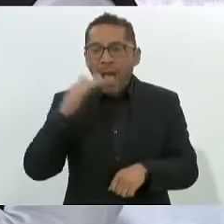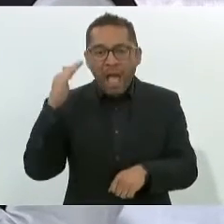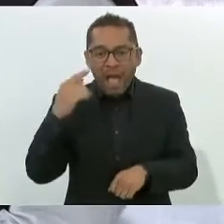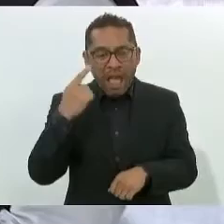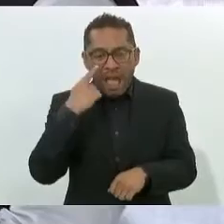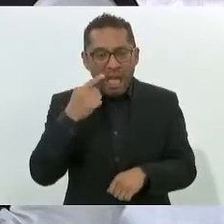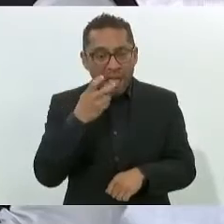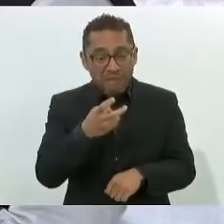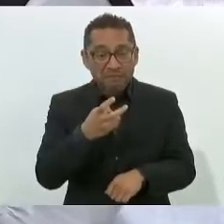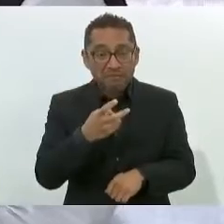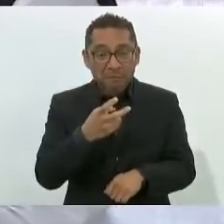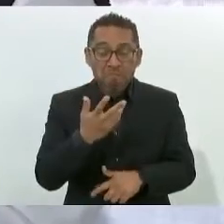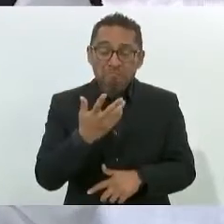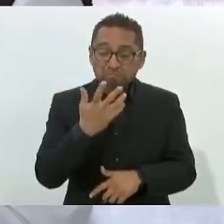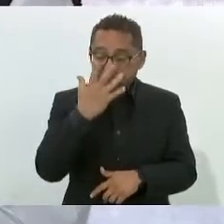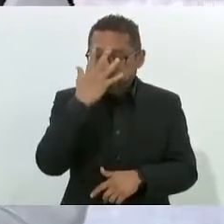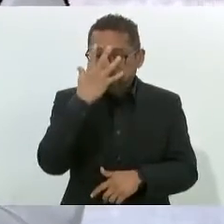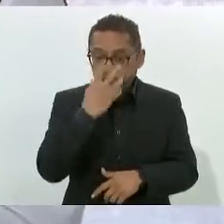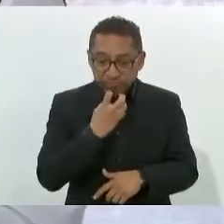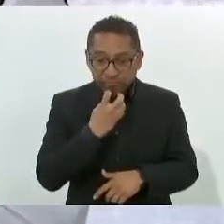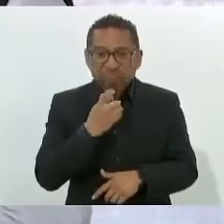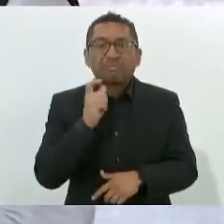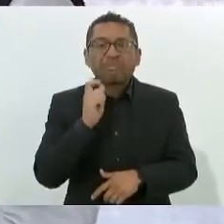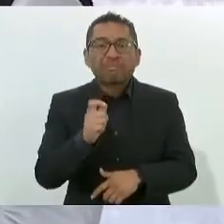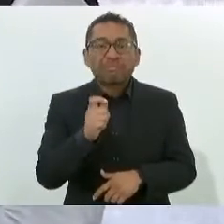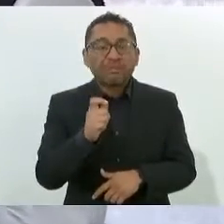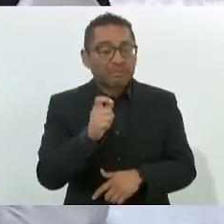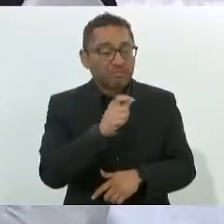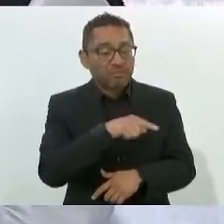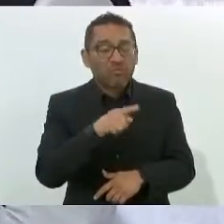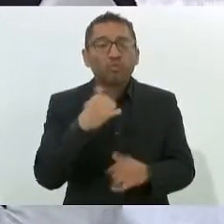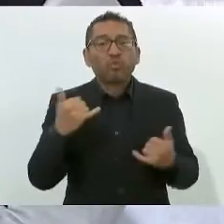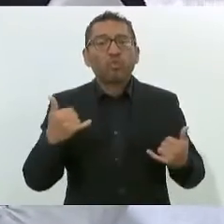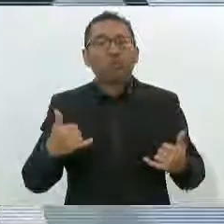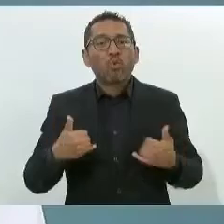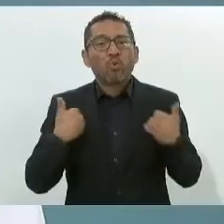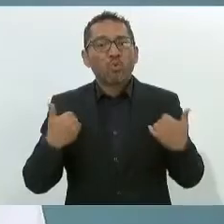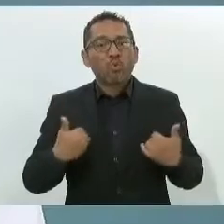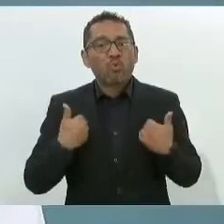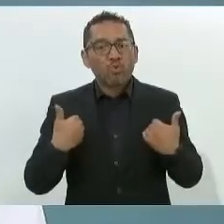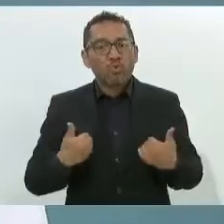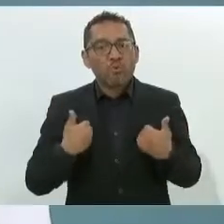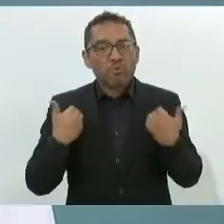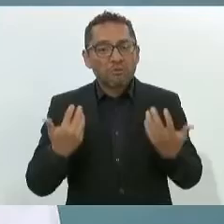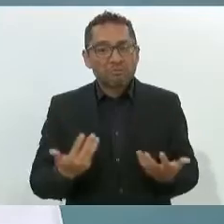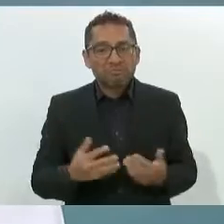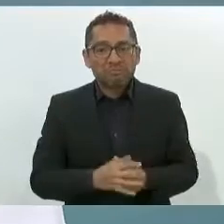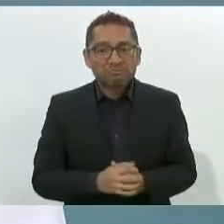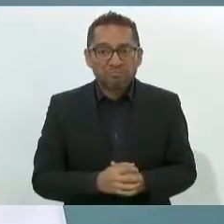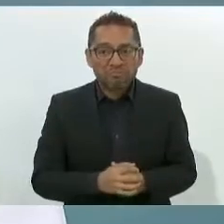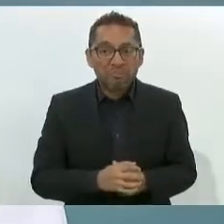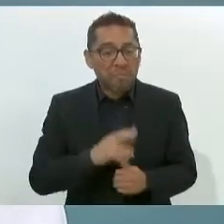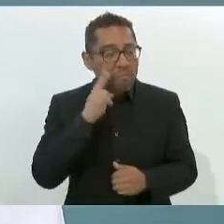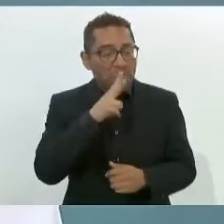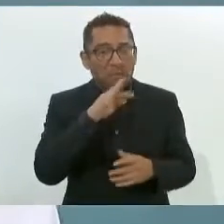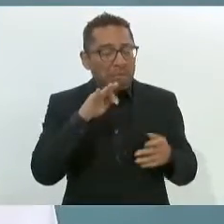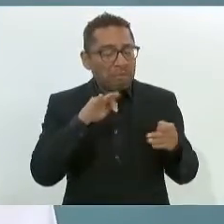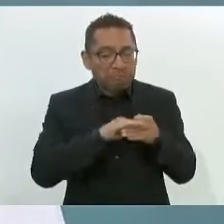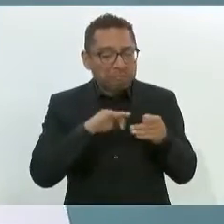triste realidad, pues son los jóvenes y son los que con mayor recurrencia